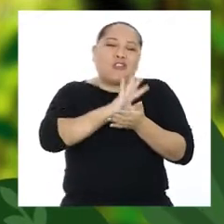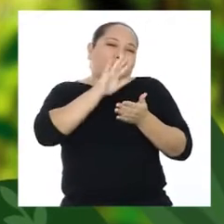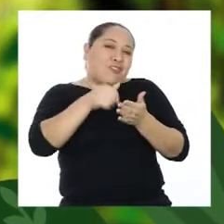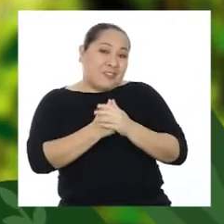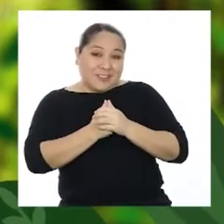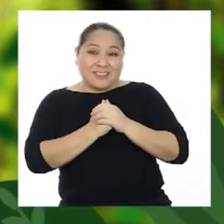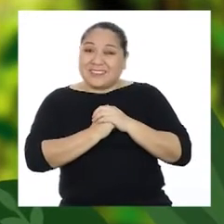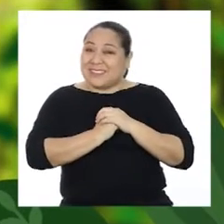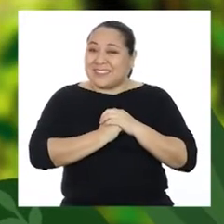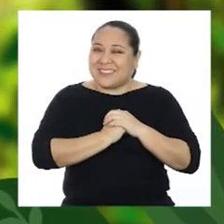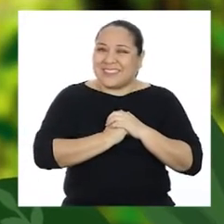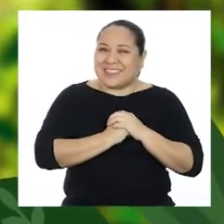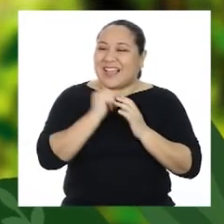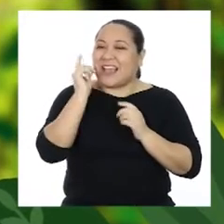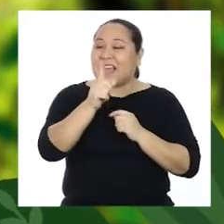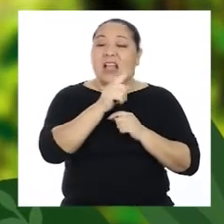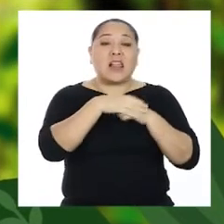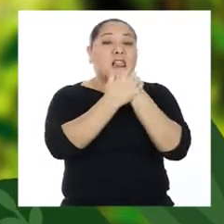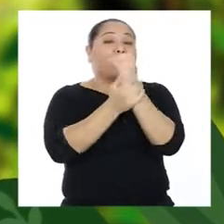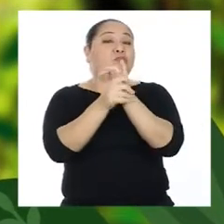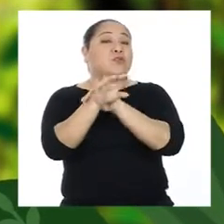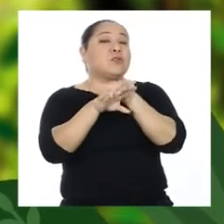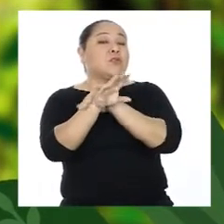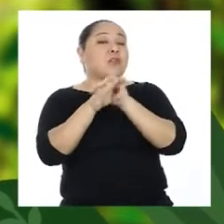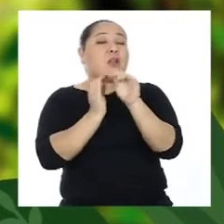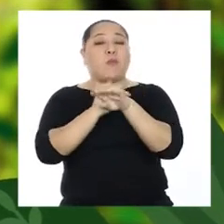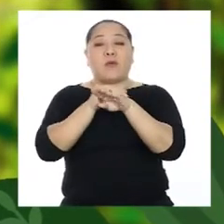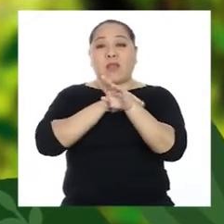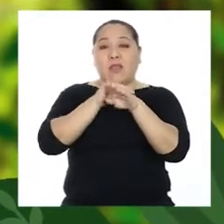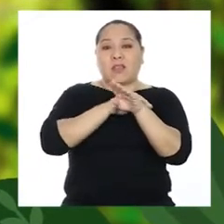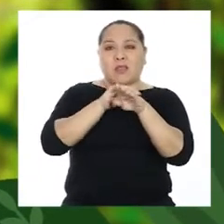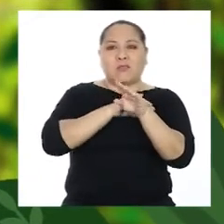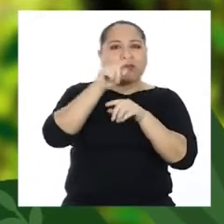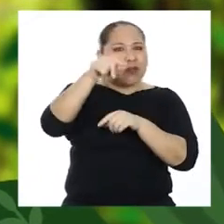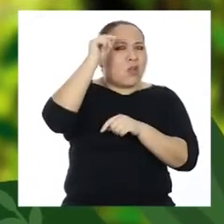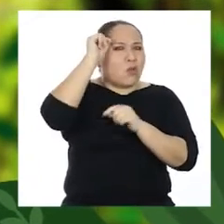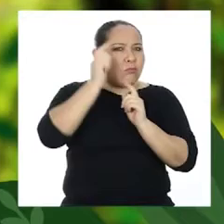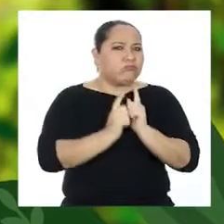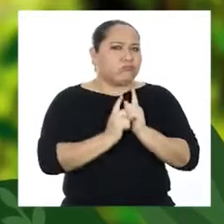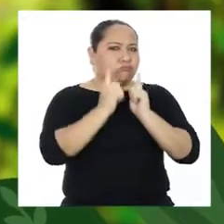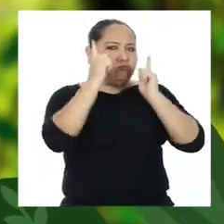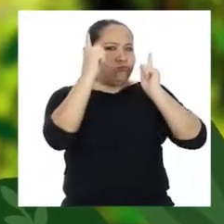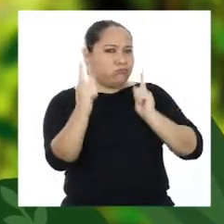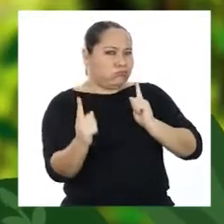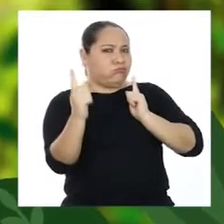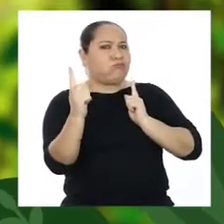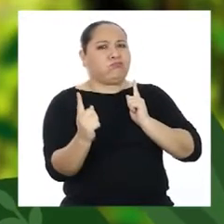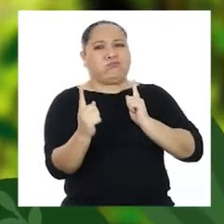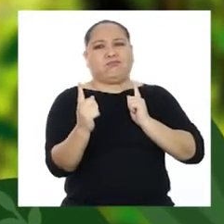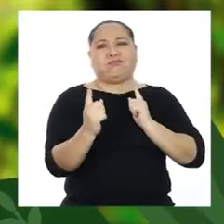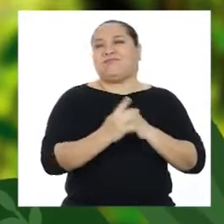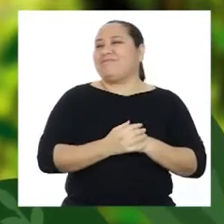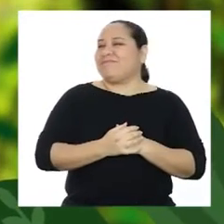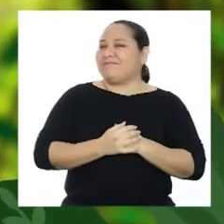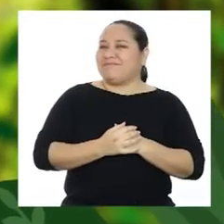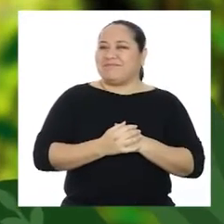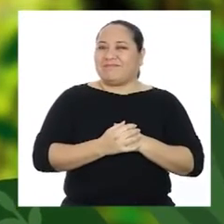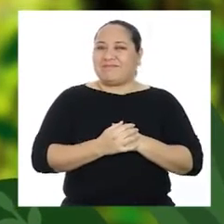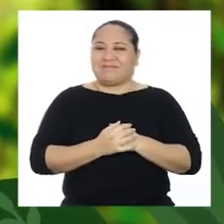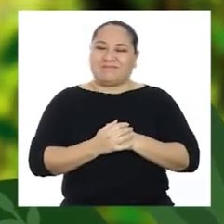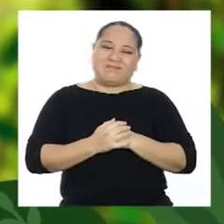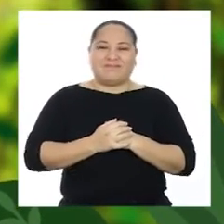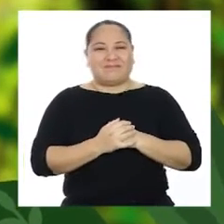Todo, todito, todo. Lávense las manos y mantengan el distanciamiento social.